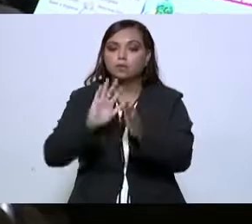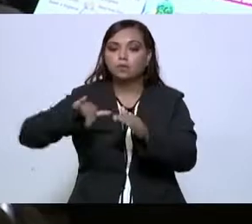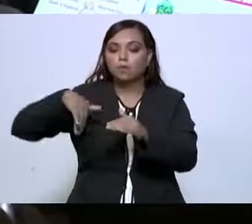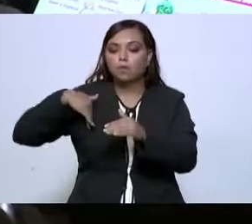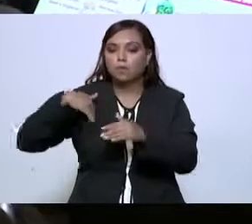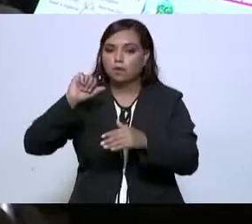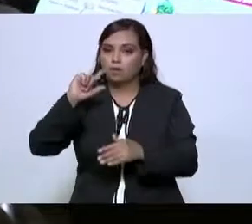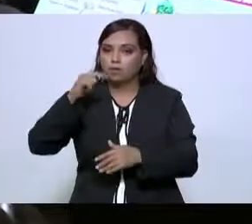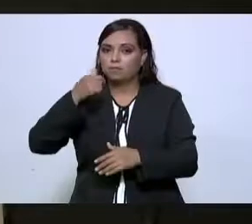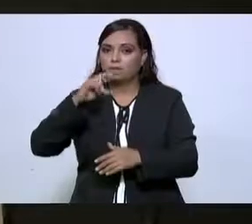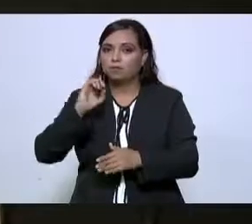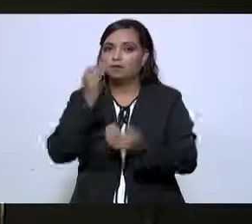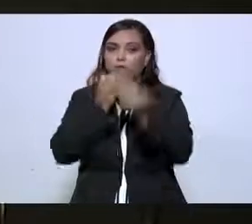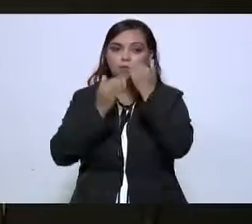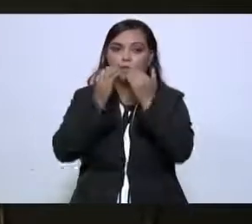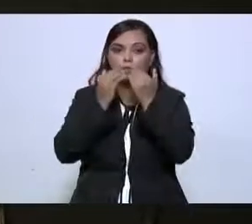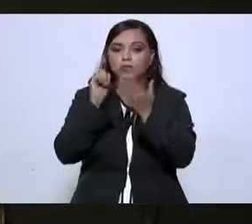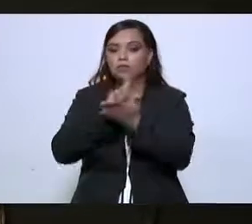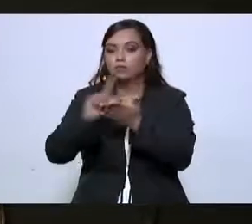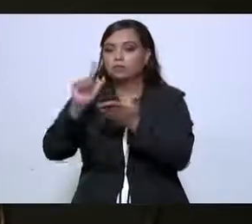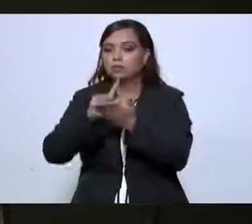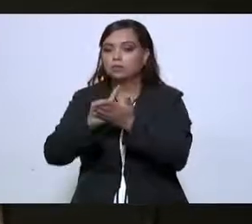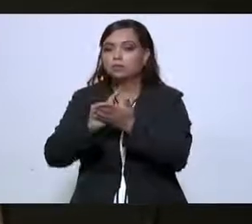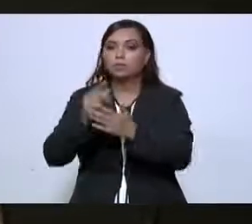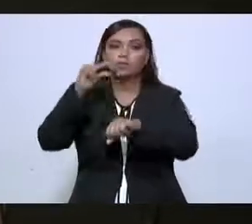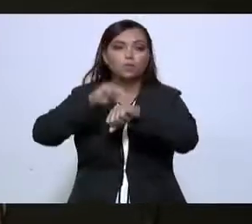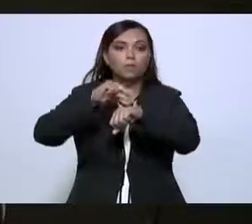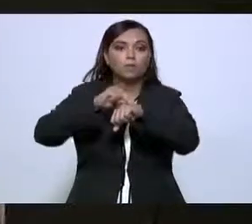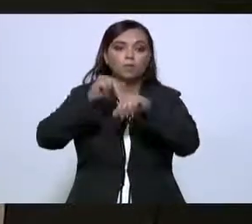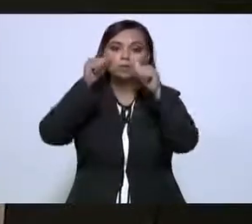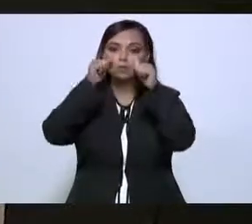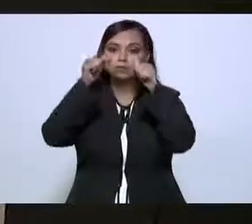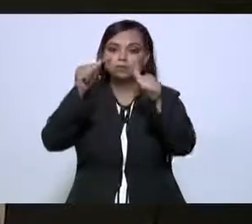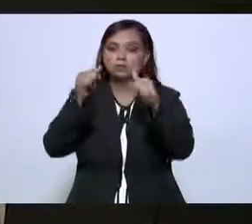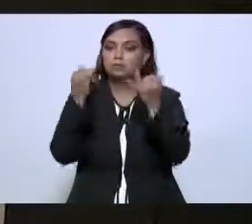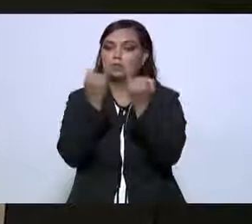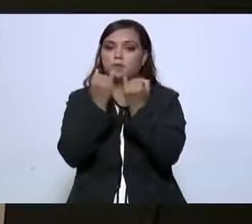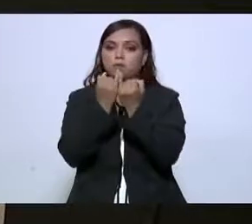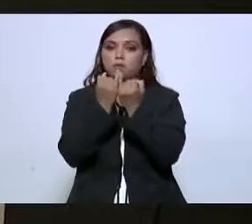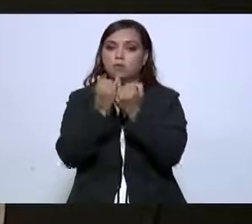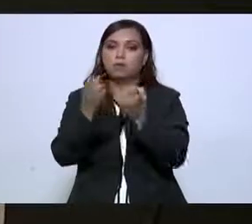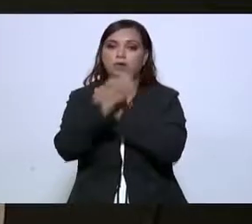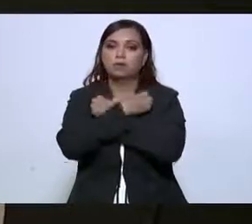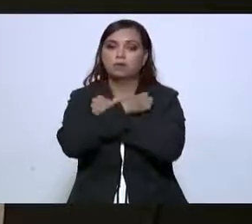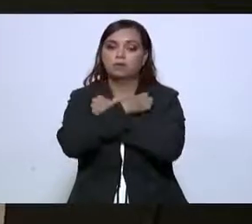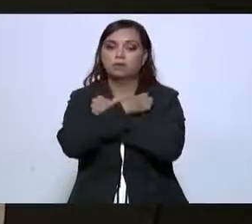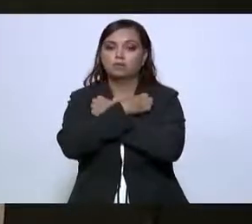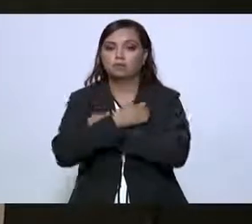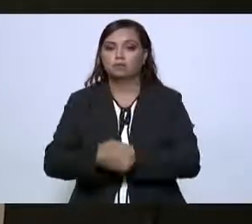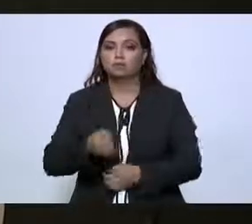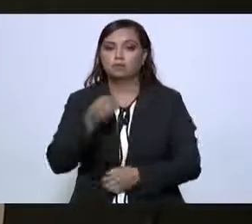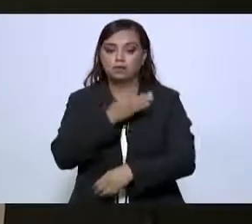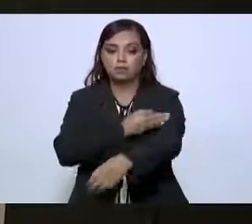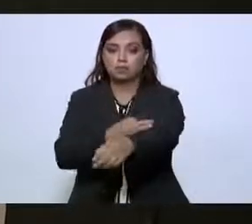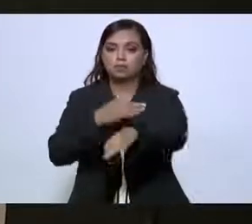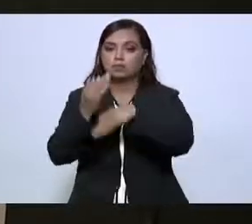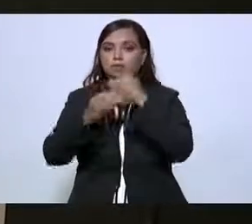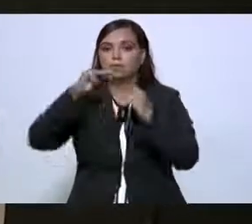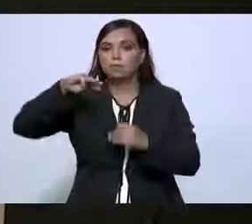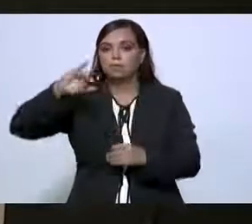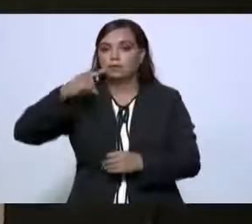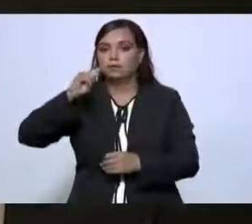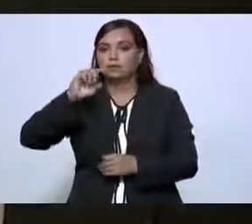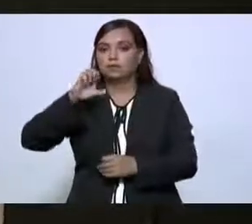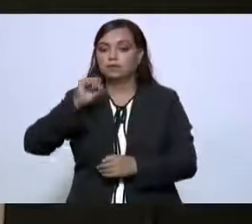alimentación, aseo y higiene, servicio médico, empleo, recreación y educación a las familias en condición de migración.